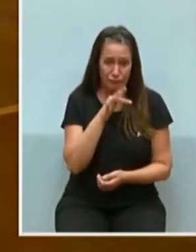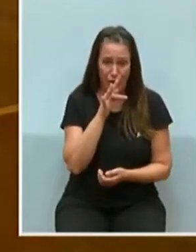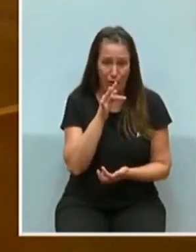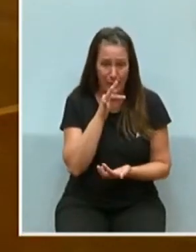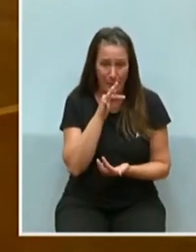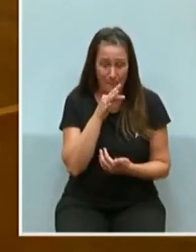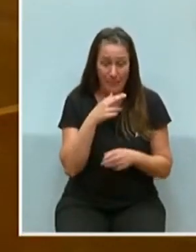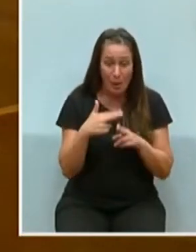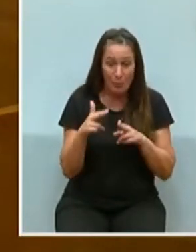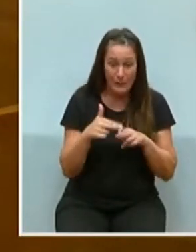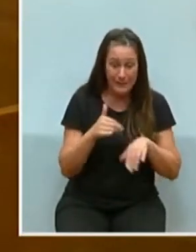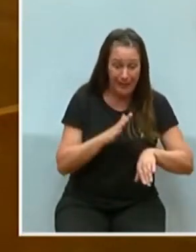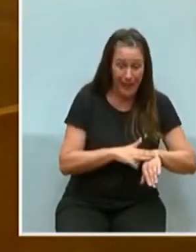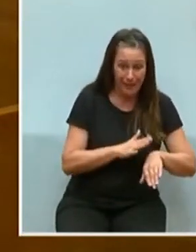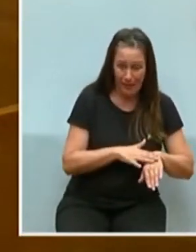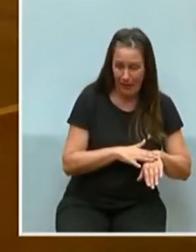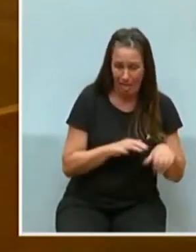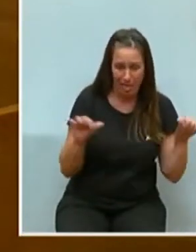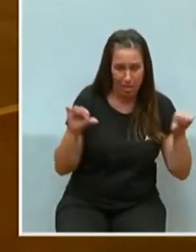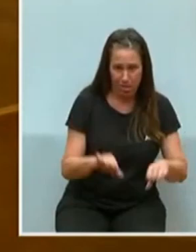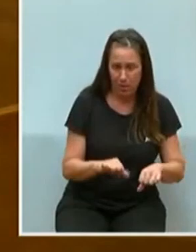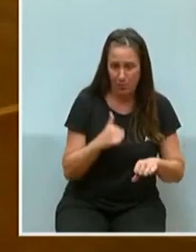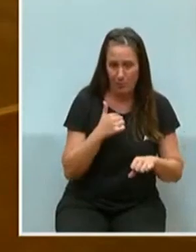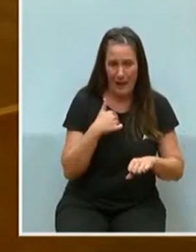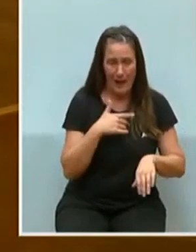ruina para las empresas y miseria para las familias.